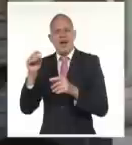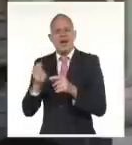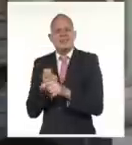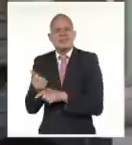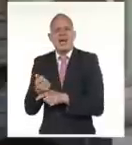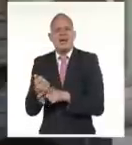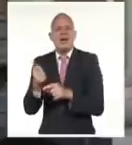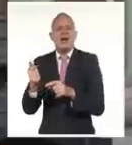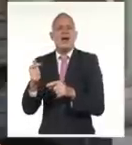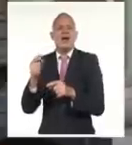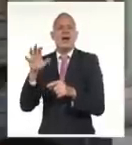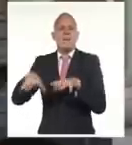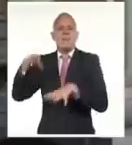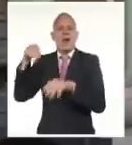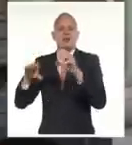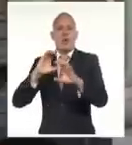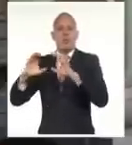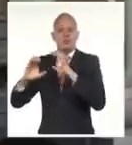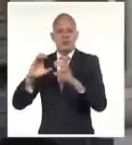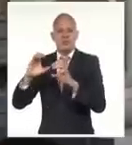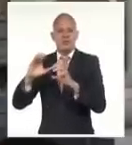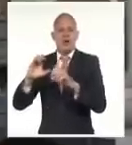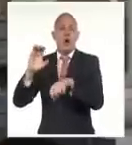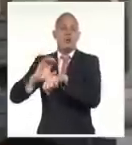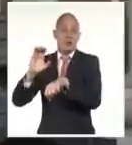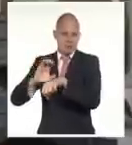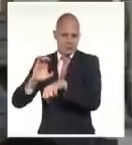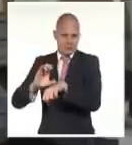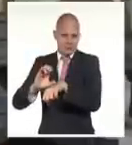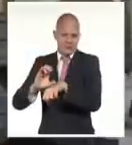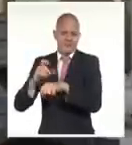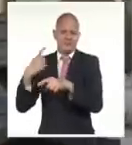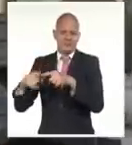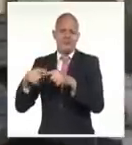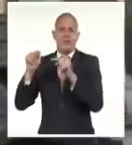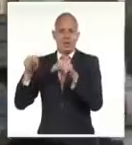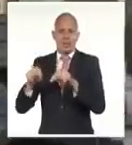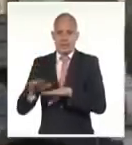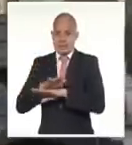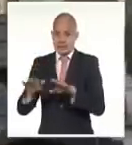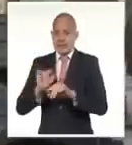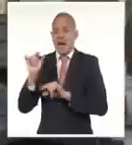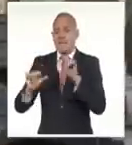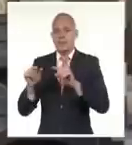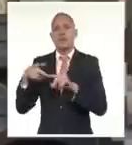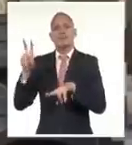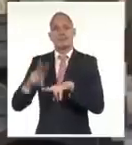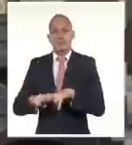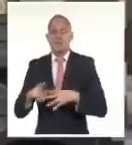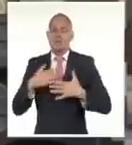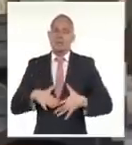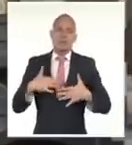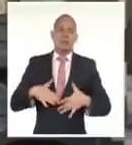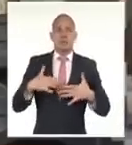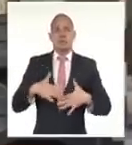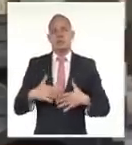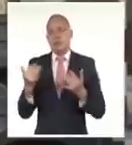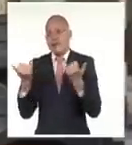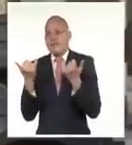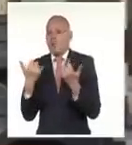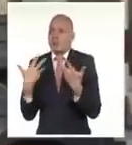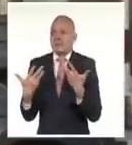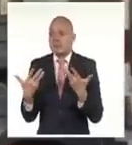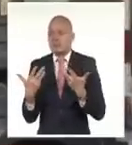cerca de aquí, se les está dando atención y que a cierto tiempo en la medida que se van encontrando y marcando los lugares donde puedan estar estas personas se les da una